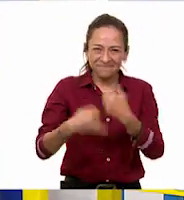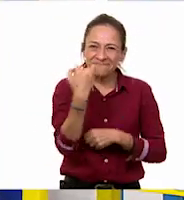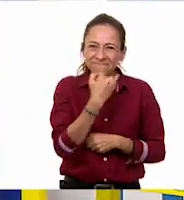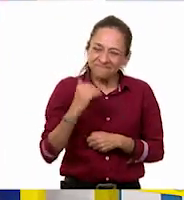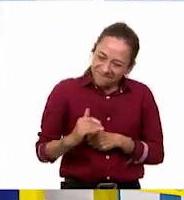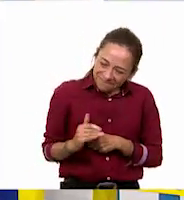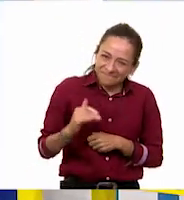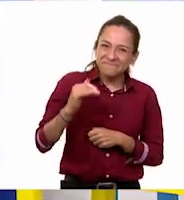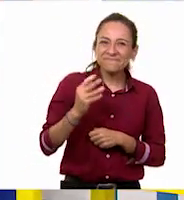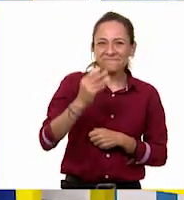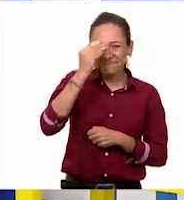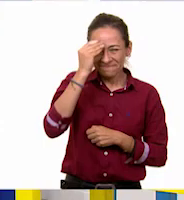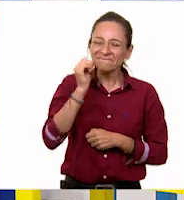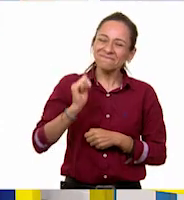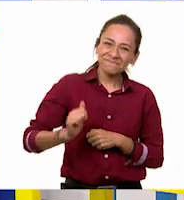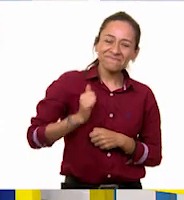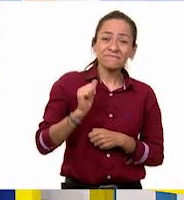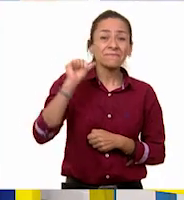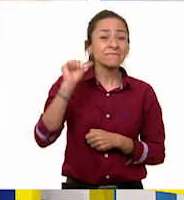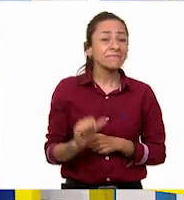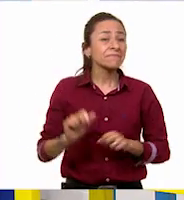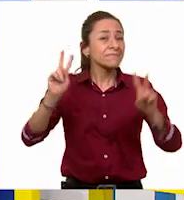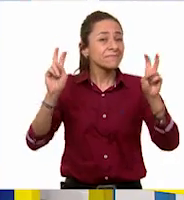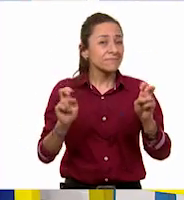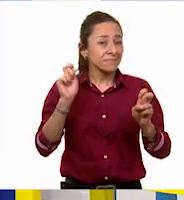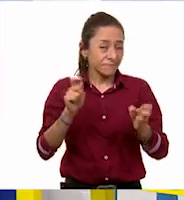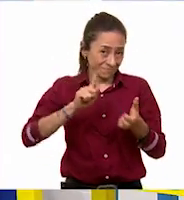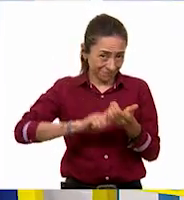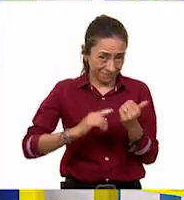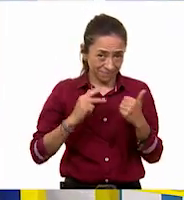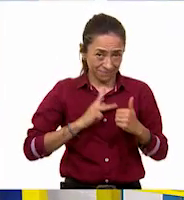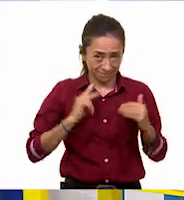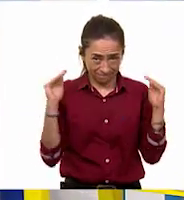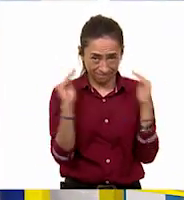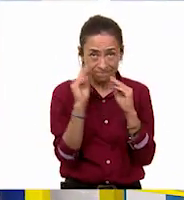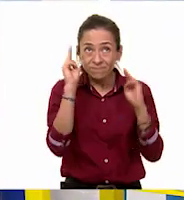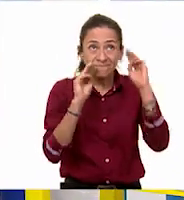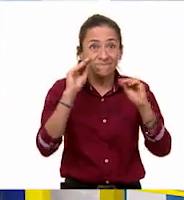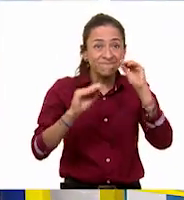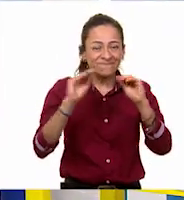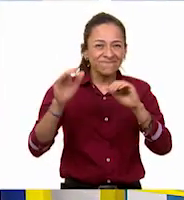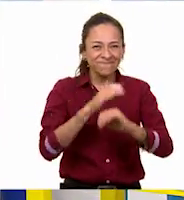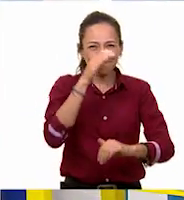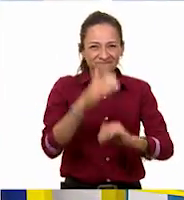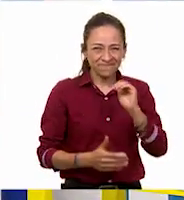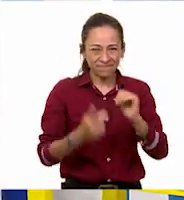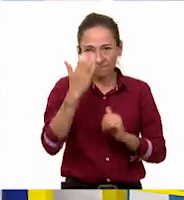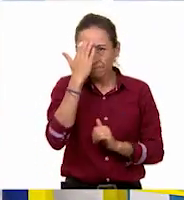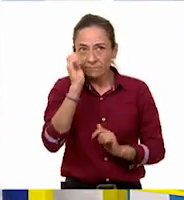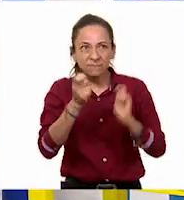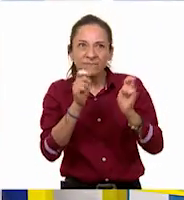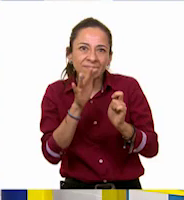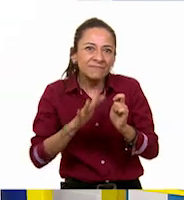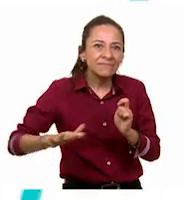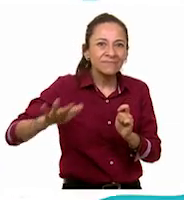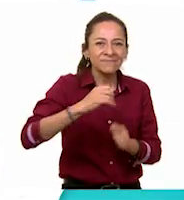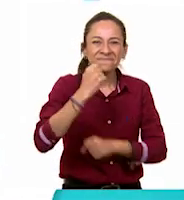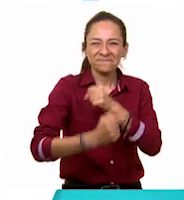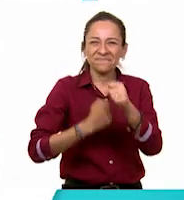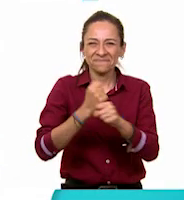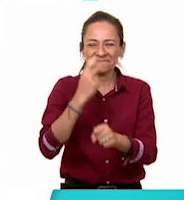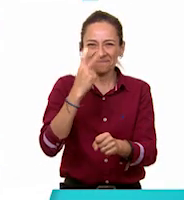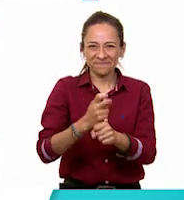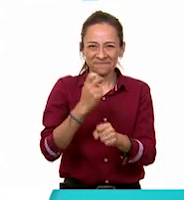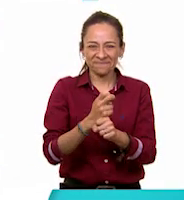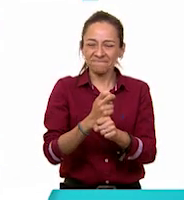con Un Museo en mi Casa, en la asignatura de Conocimiento del Medio de Segundo Grado. Espero que la hayan disfrutado tanto como